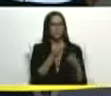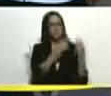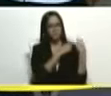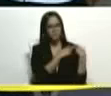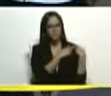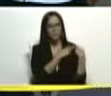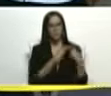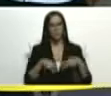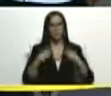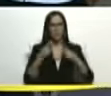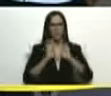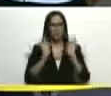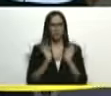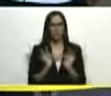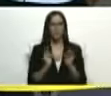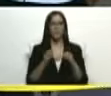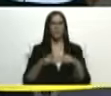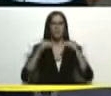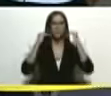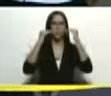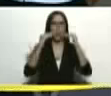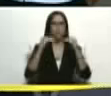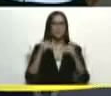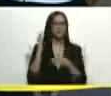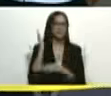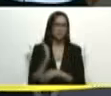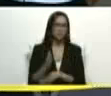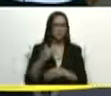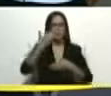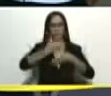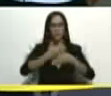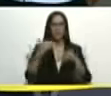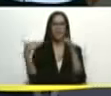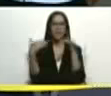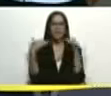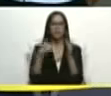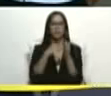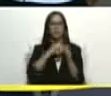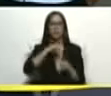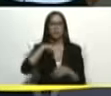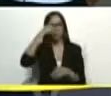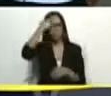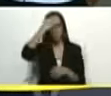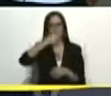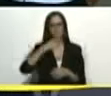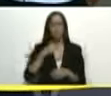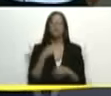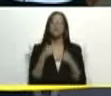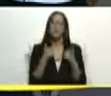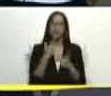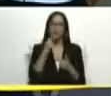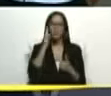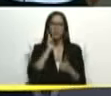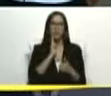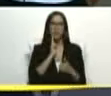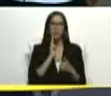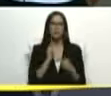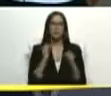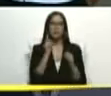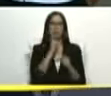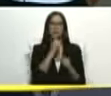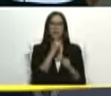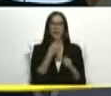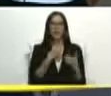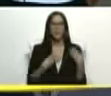nuevos métodos para superar sanciones bloqueo y la guerra contra nuestro pueblo bien lo decía Bolívar ahorita mismo que lo nombraba la